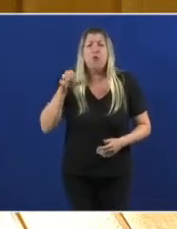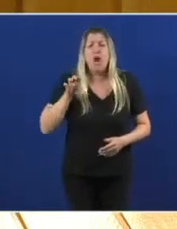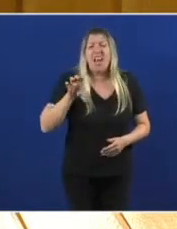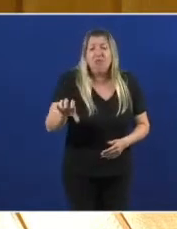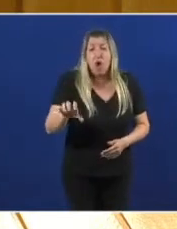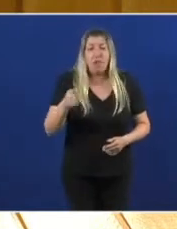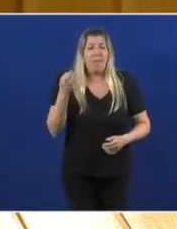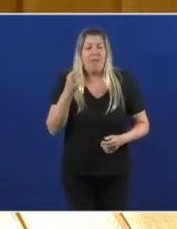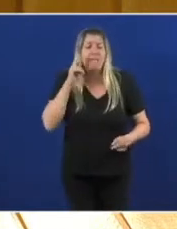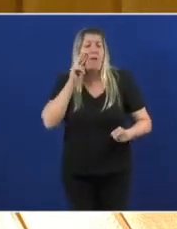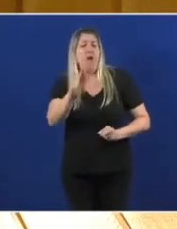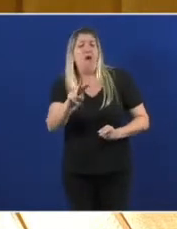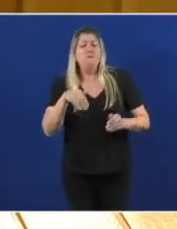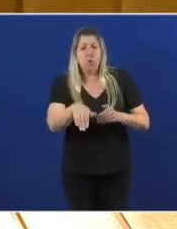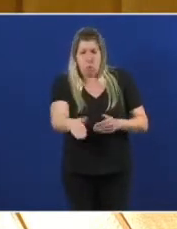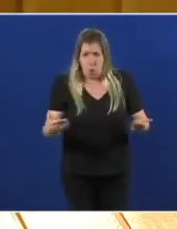ten que mirar cara ao futuro.